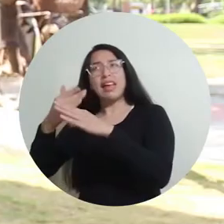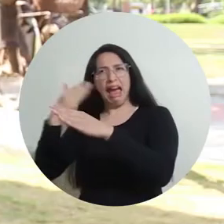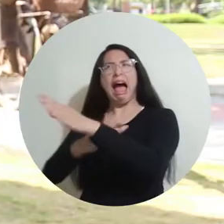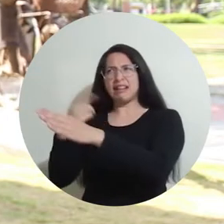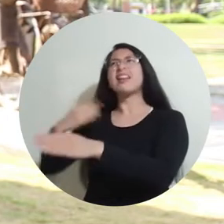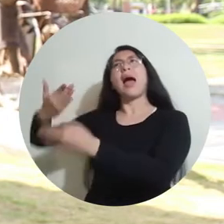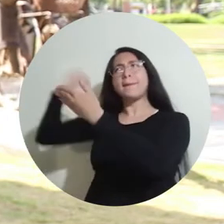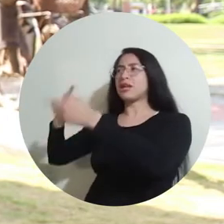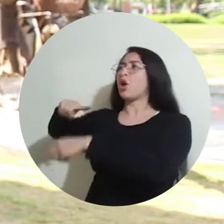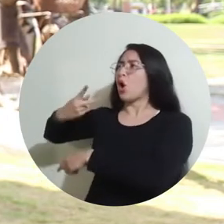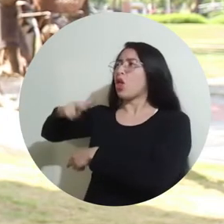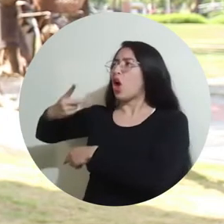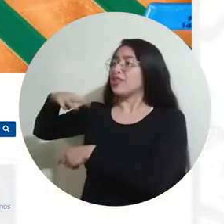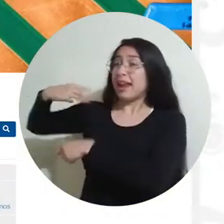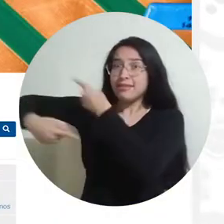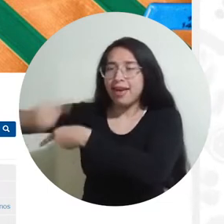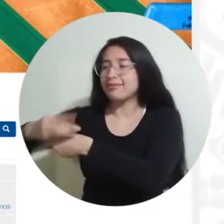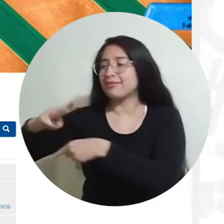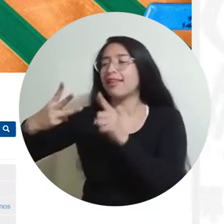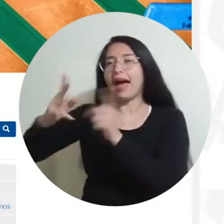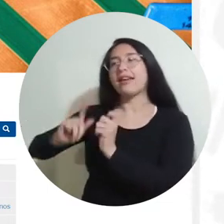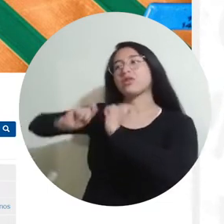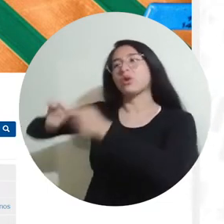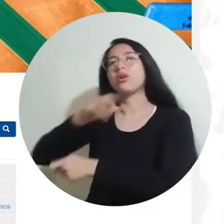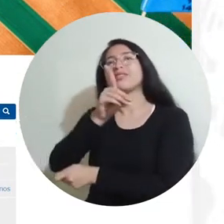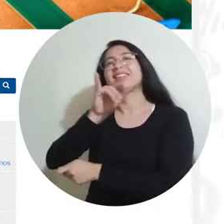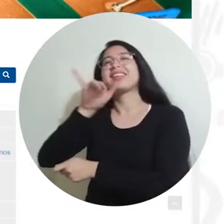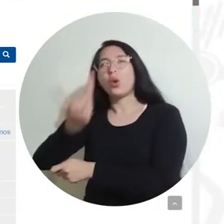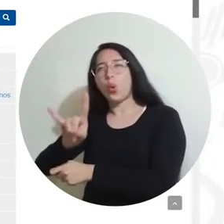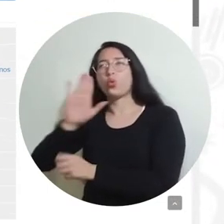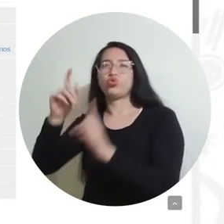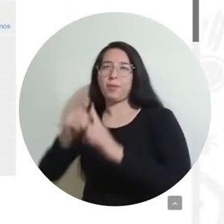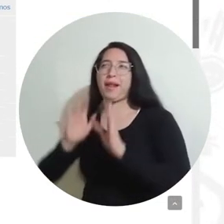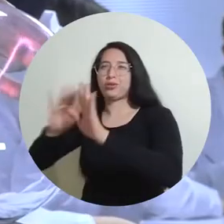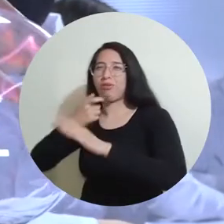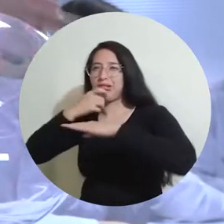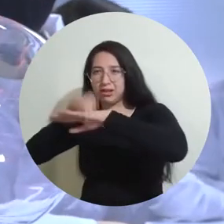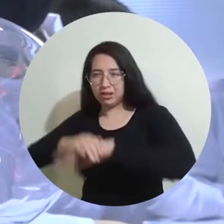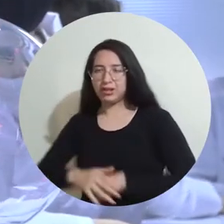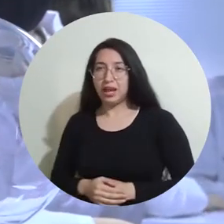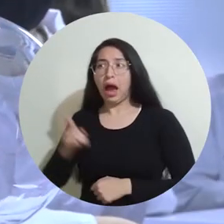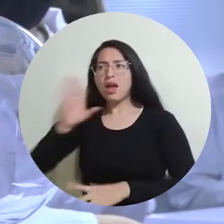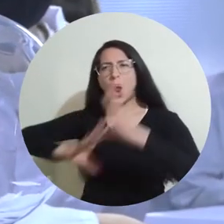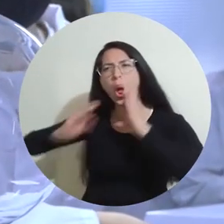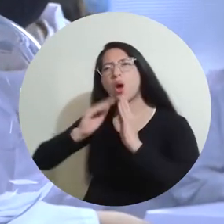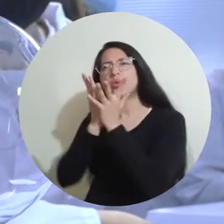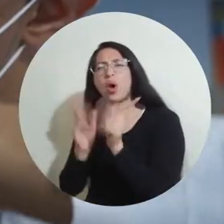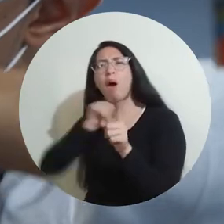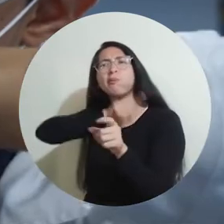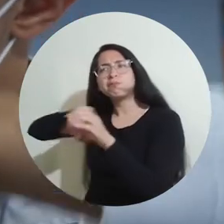se viene pensando en la tercera generación de estos experimentos neutrinos, al cual le dio el nombre en inglés DUNE. Con su colaboración en este